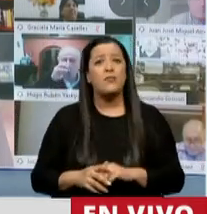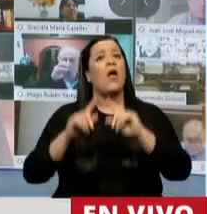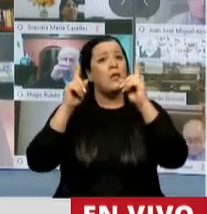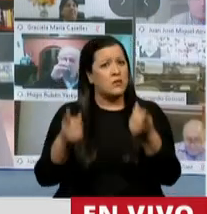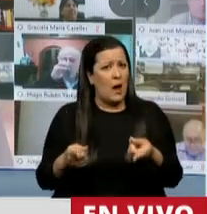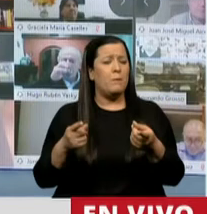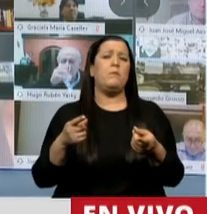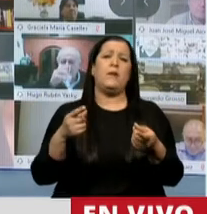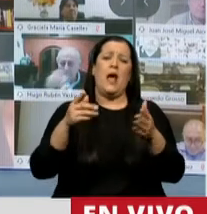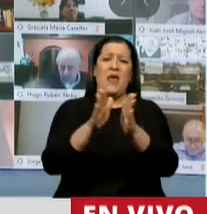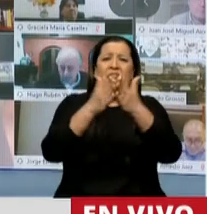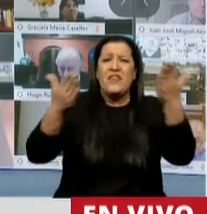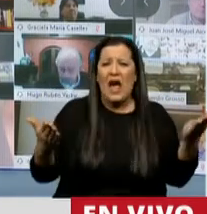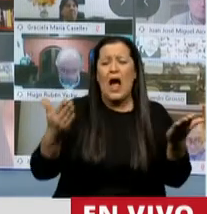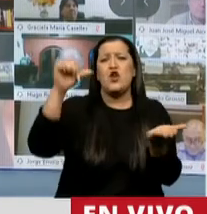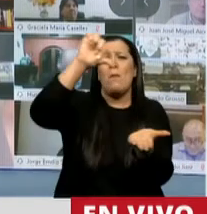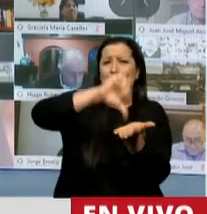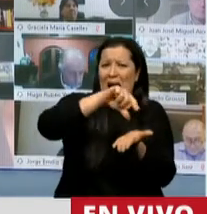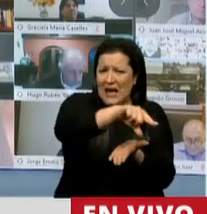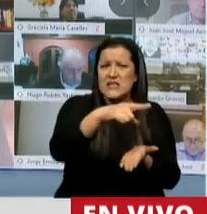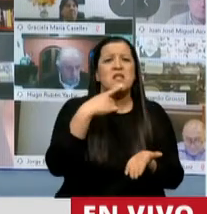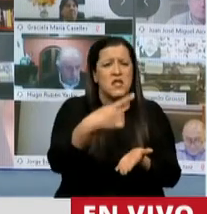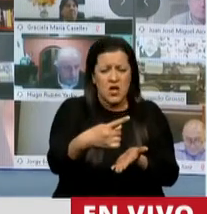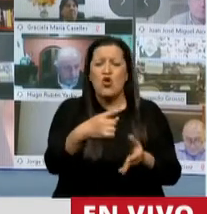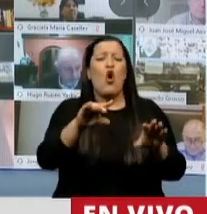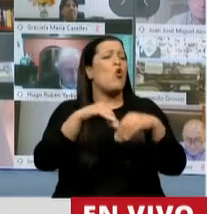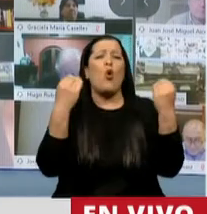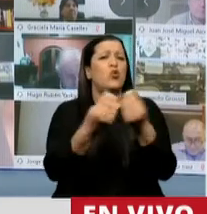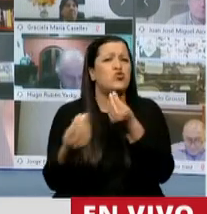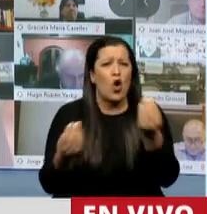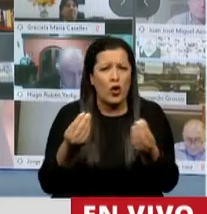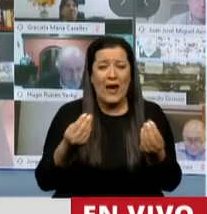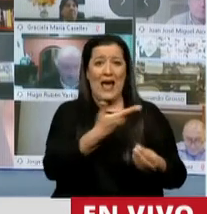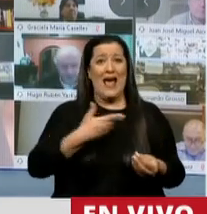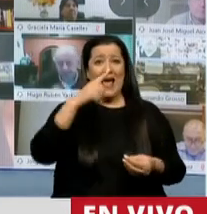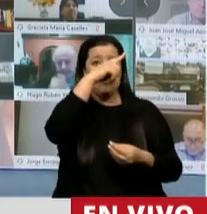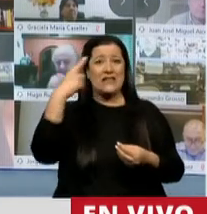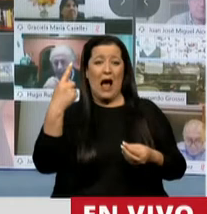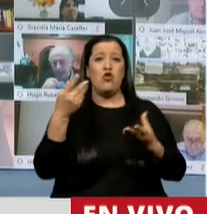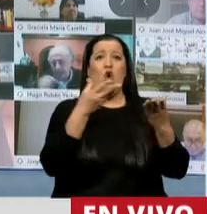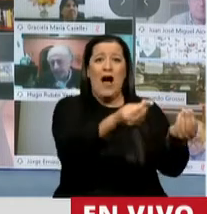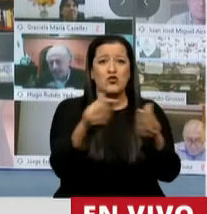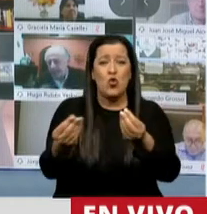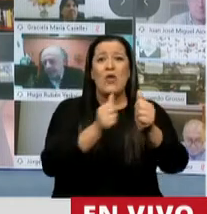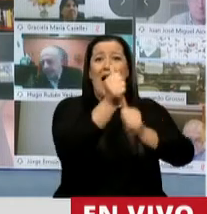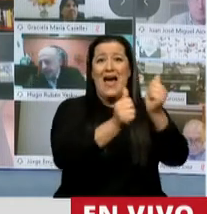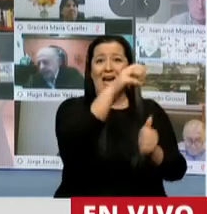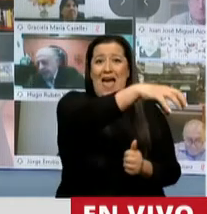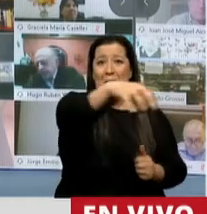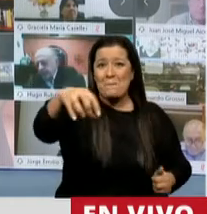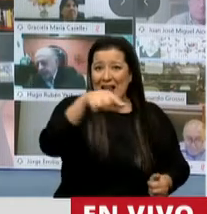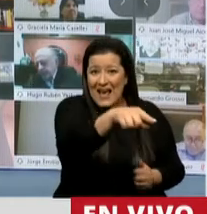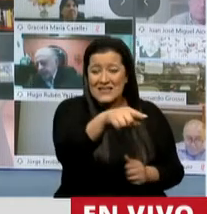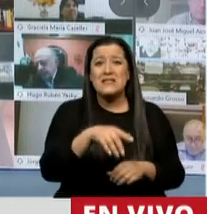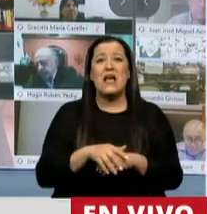editoriales como la del diario País que concluye que la asistencia del Estado a las empresas se vuelve un